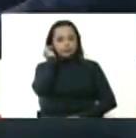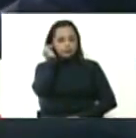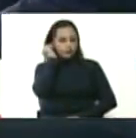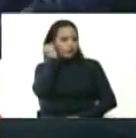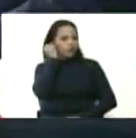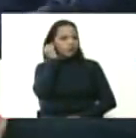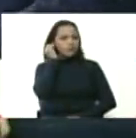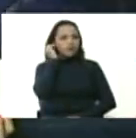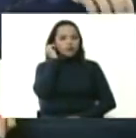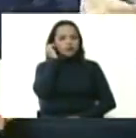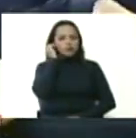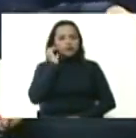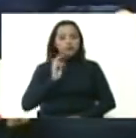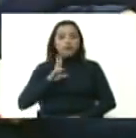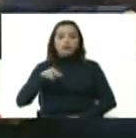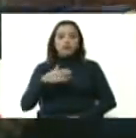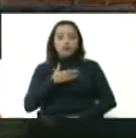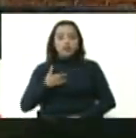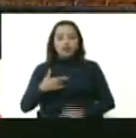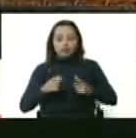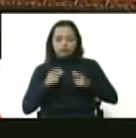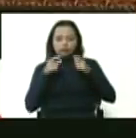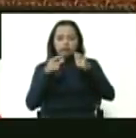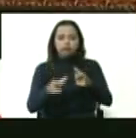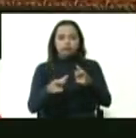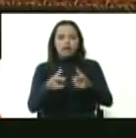nunca les he pedido un carnet partidista